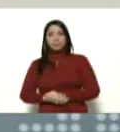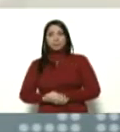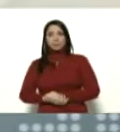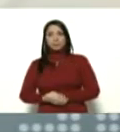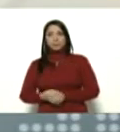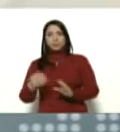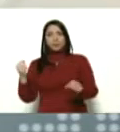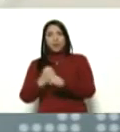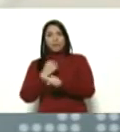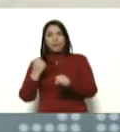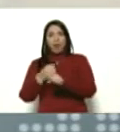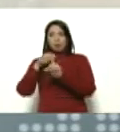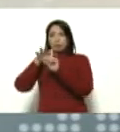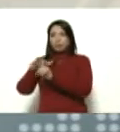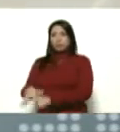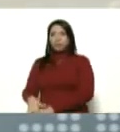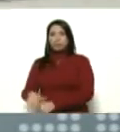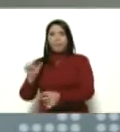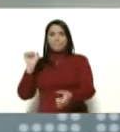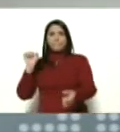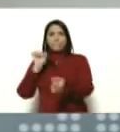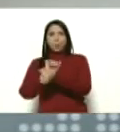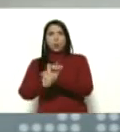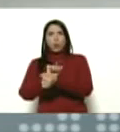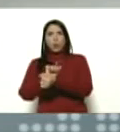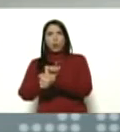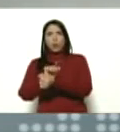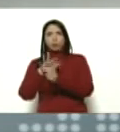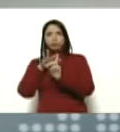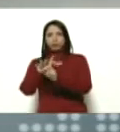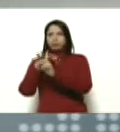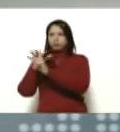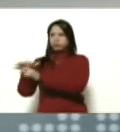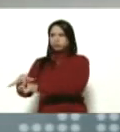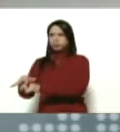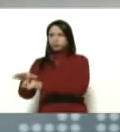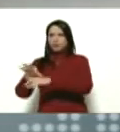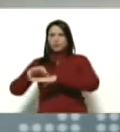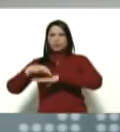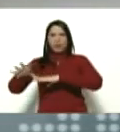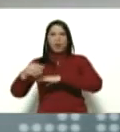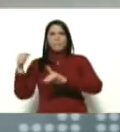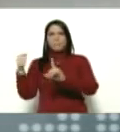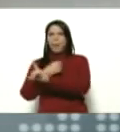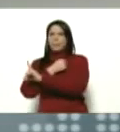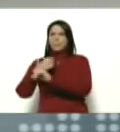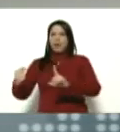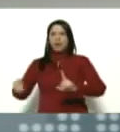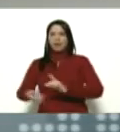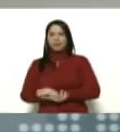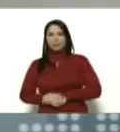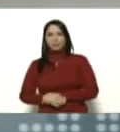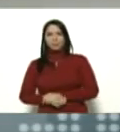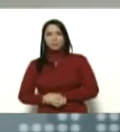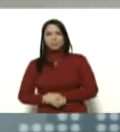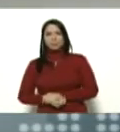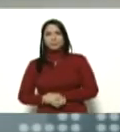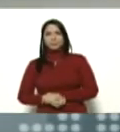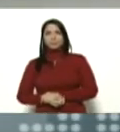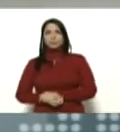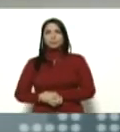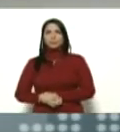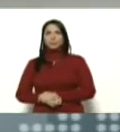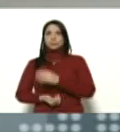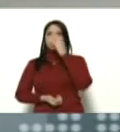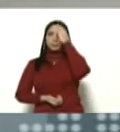trabajo, discriminación, esclavismo, xenofobia, desprecio, los patean, los escupen. No, Dios mío, no, no, no.